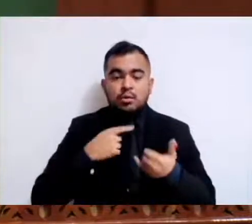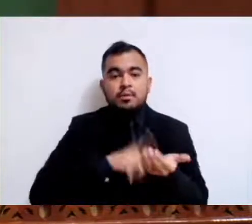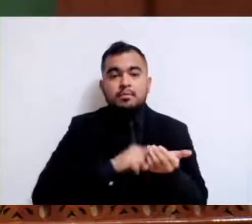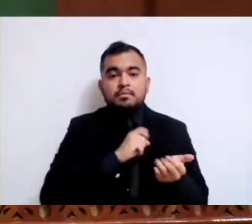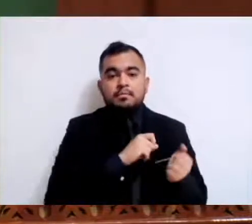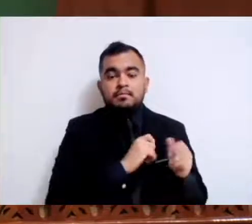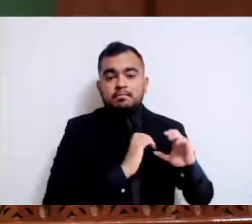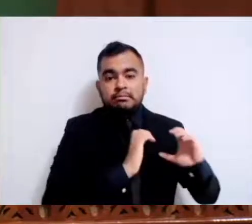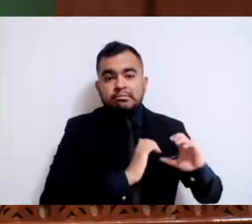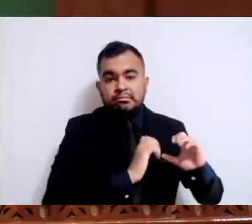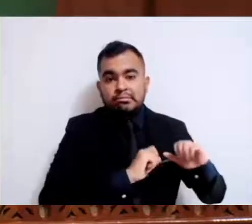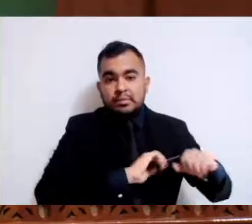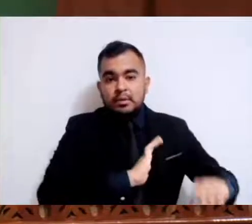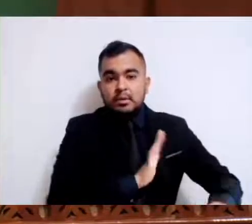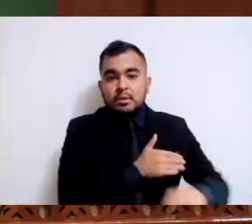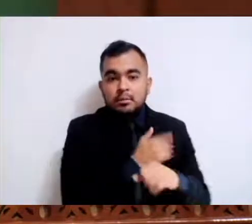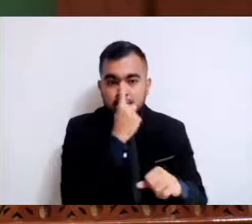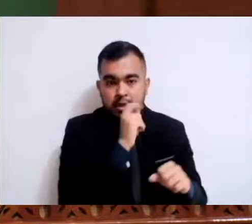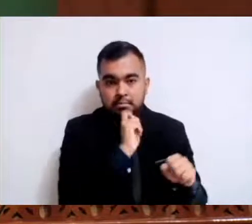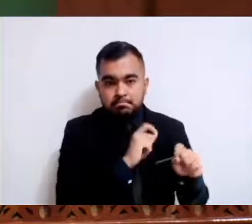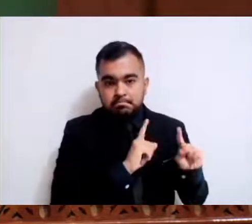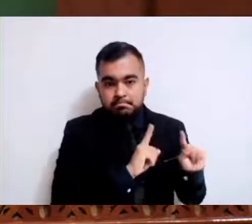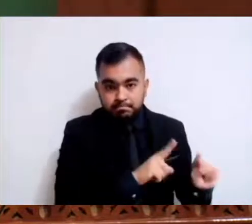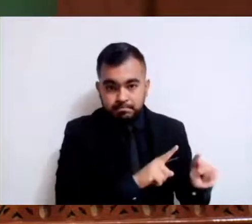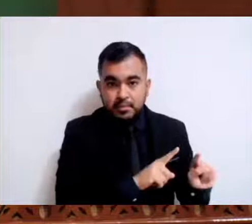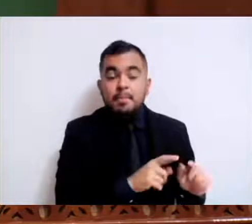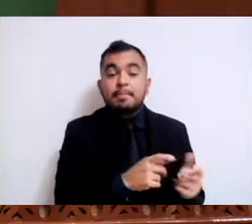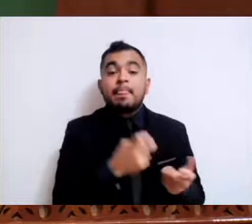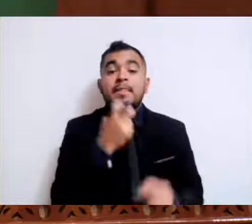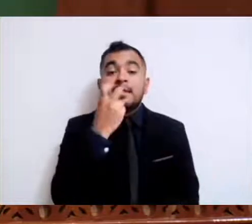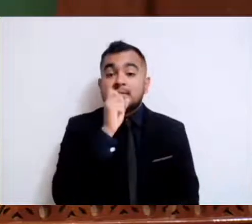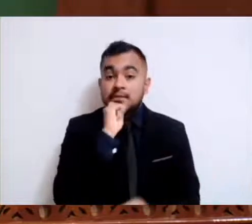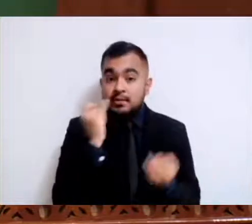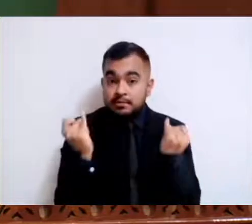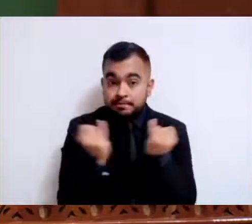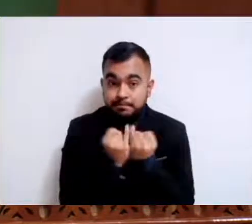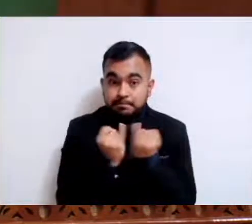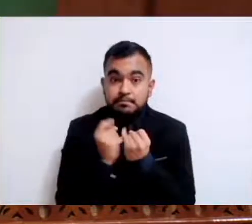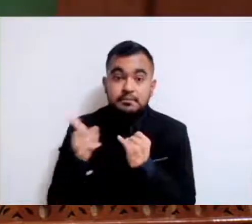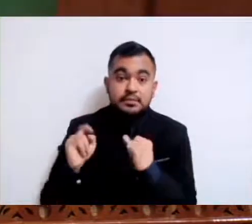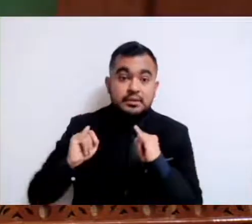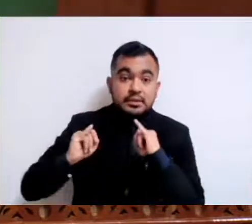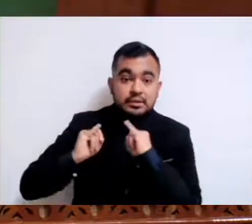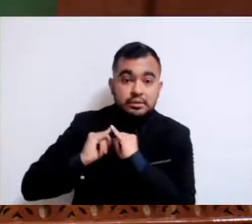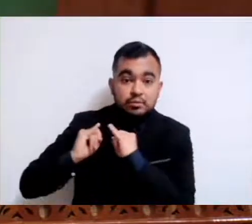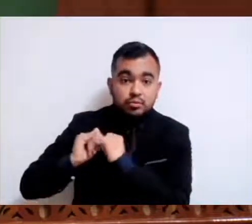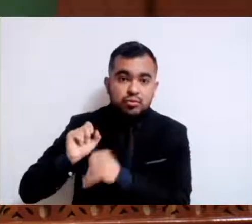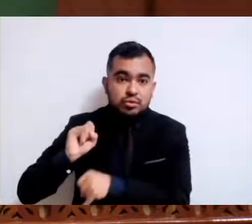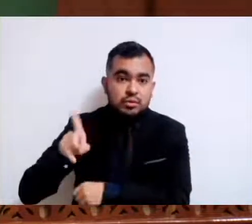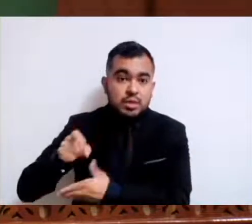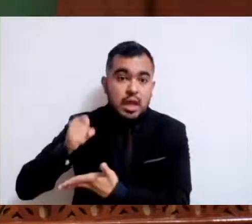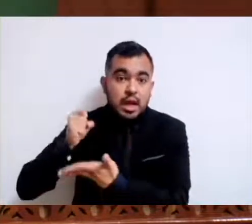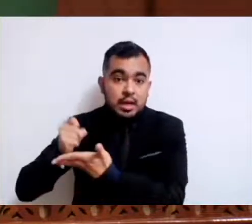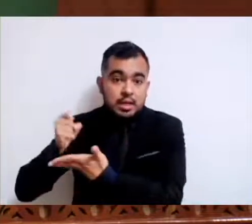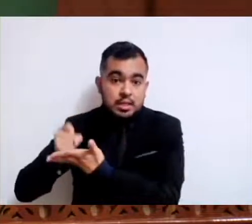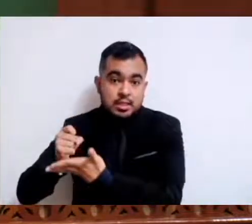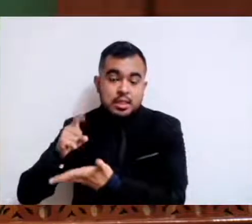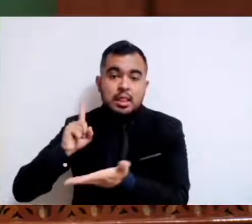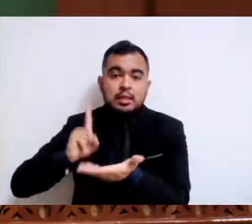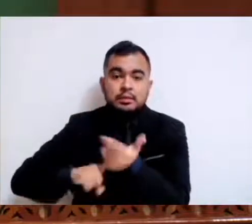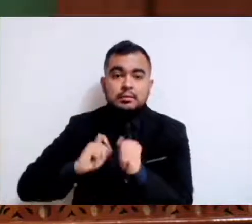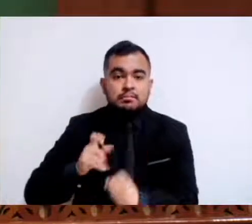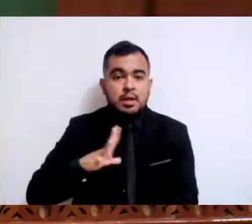Asimismo, es prioridad que las instituciones acreditadas cuenten con profesionales de diversas áreas